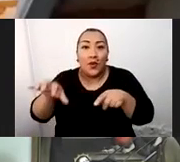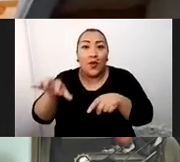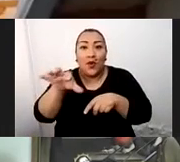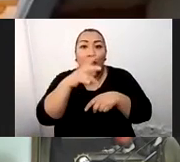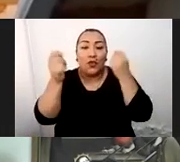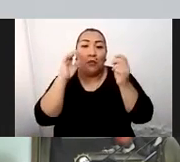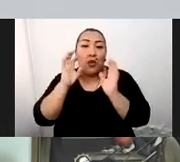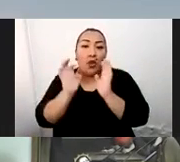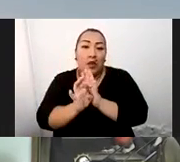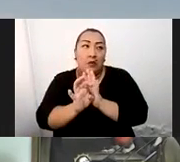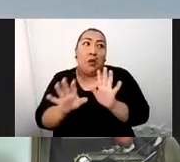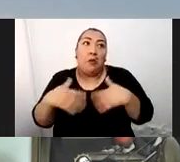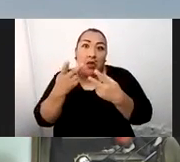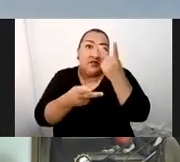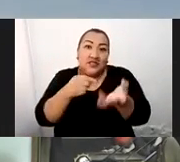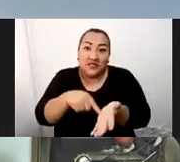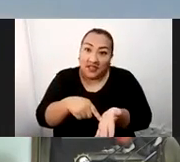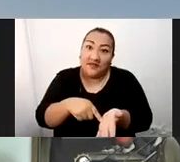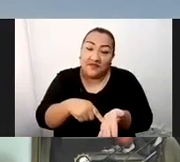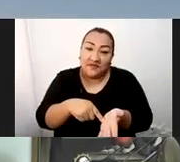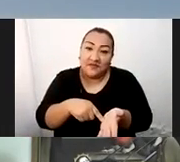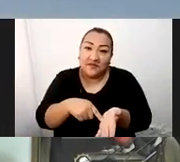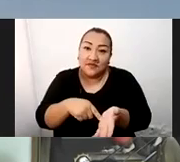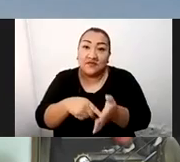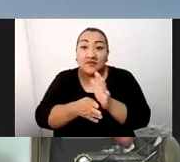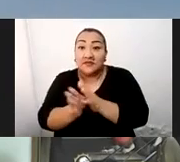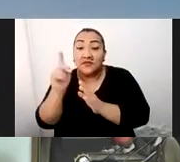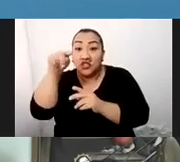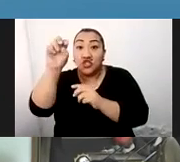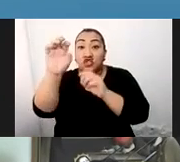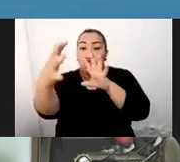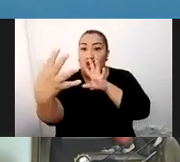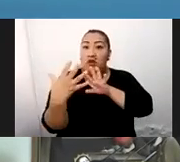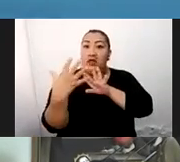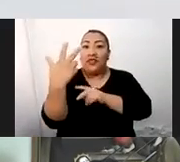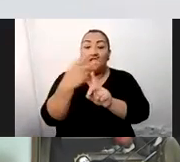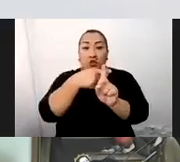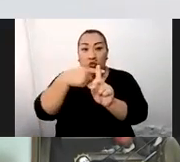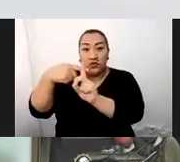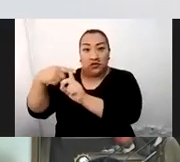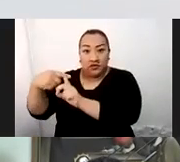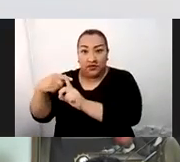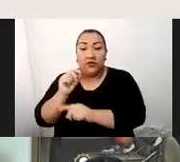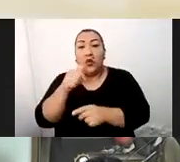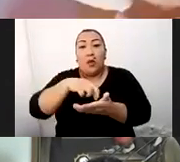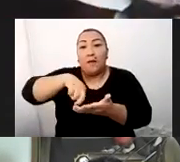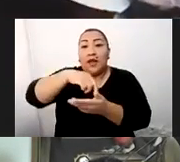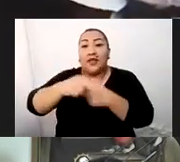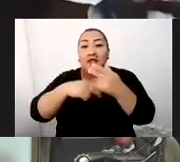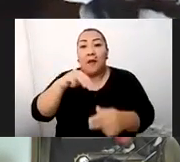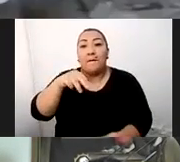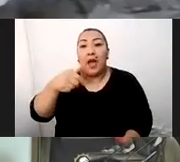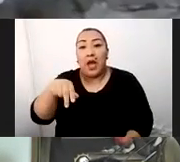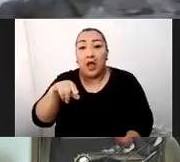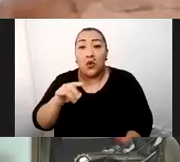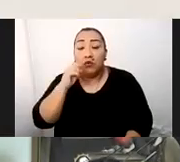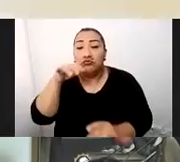podemos visitar, la Salida del Sol en Tres Cruces, el Parque Nacional del Manu, Los